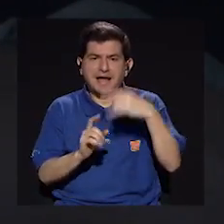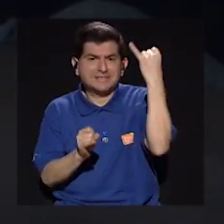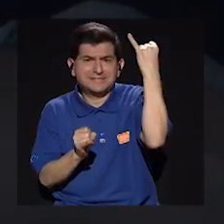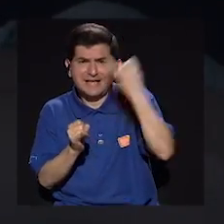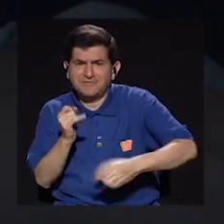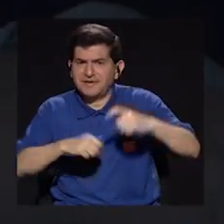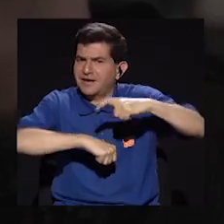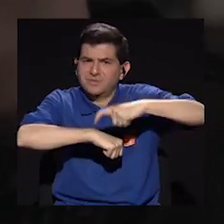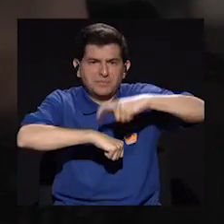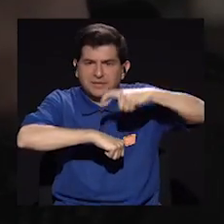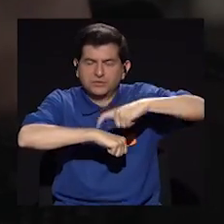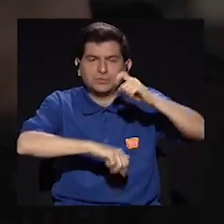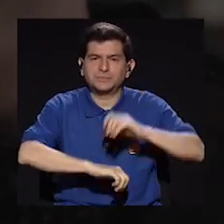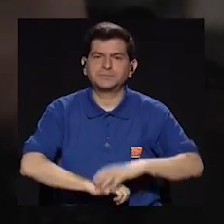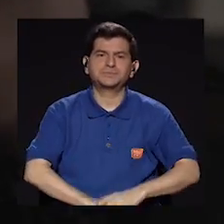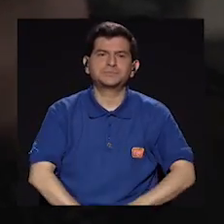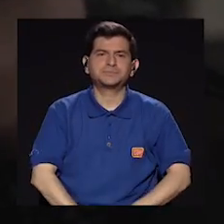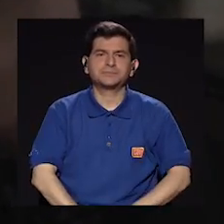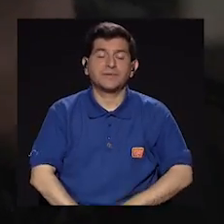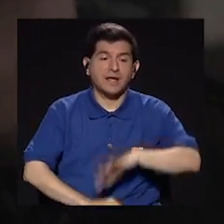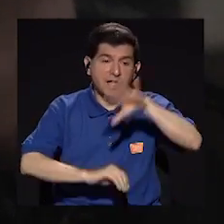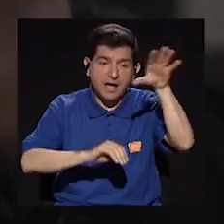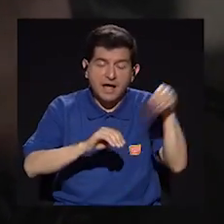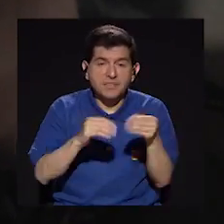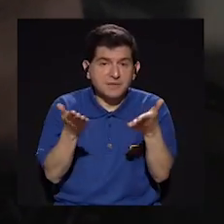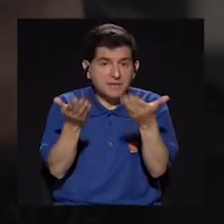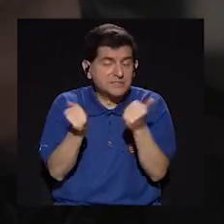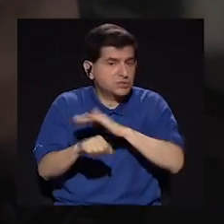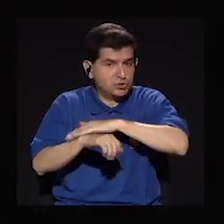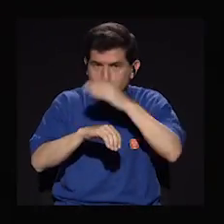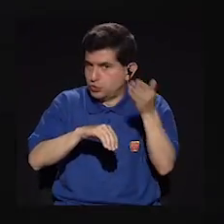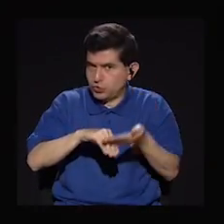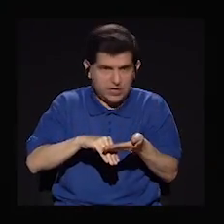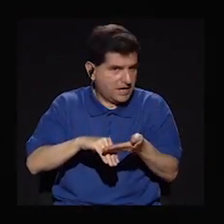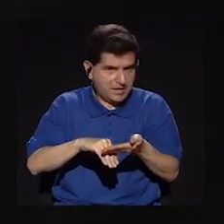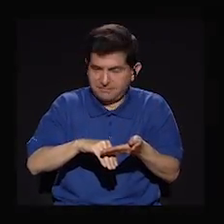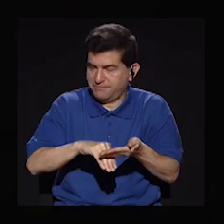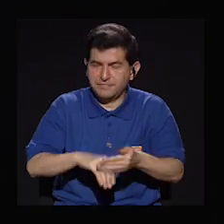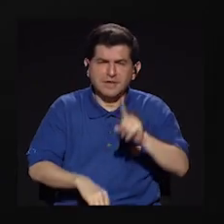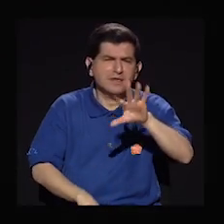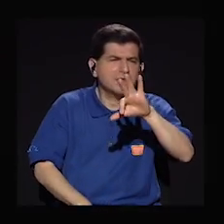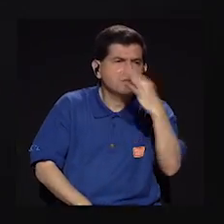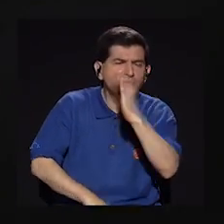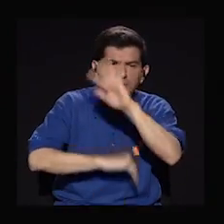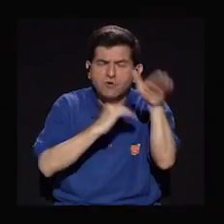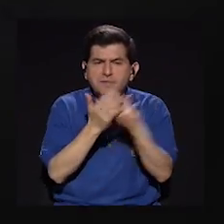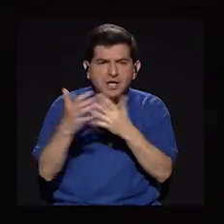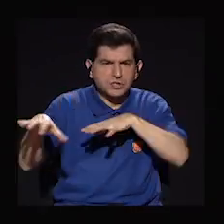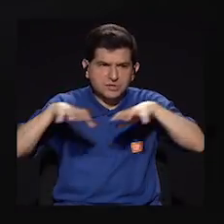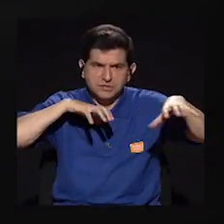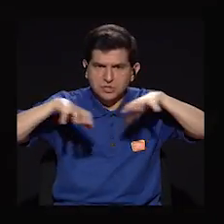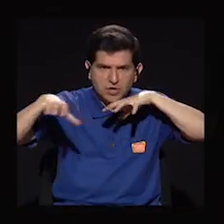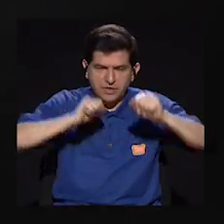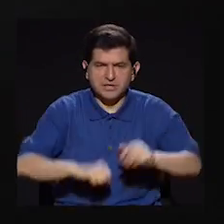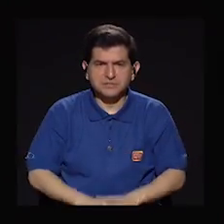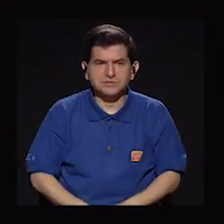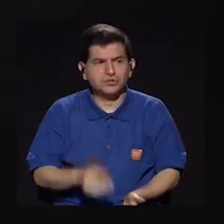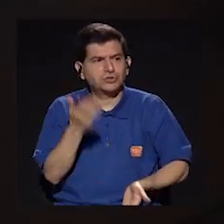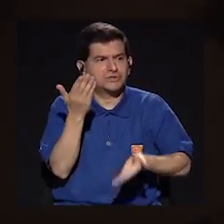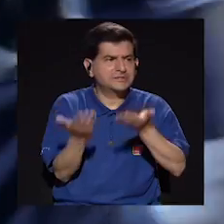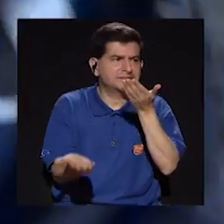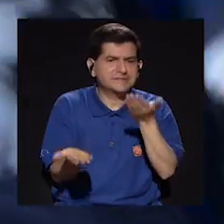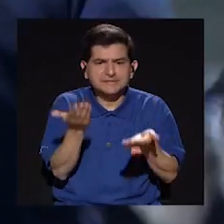hasta las últimas consecuencias. Además, no quiere este embarazo y, de alguna manera, todas sus acciones